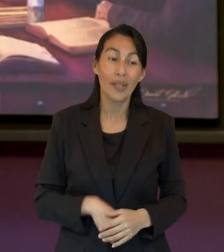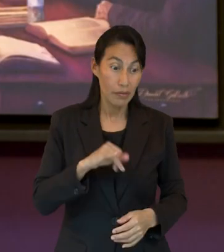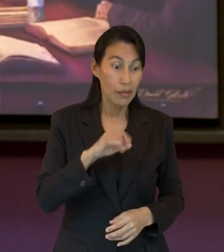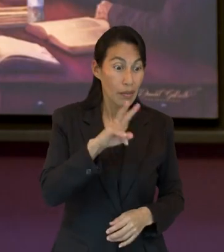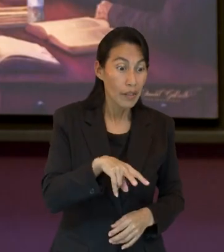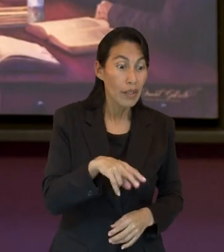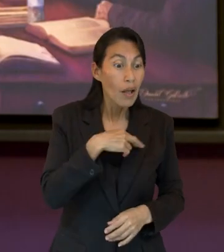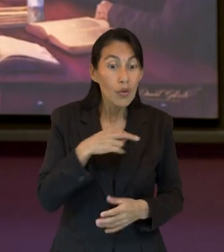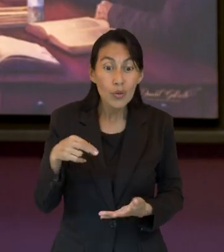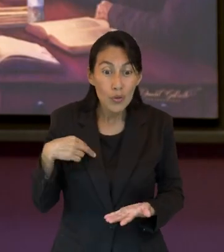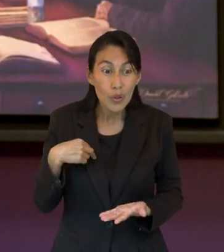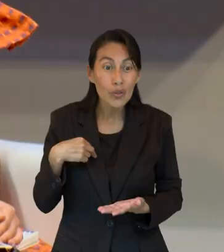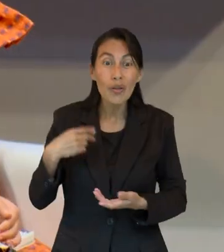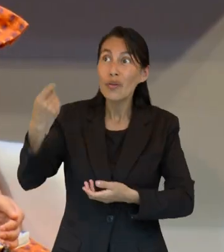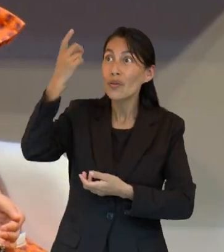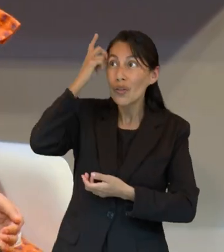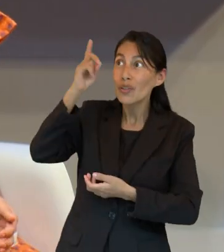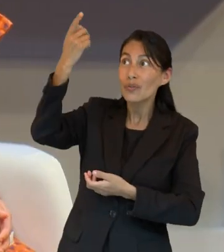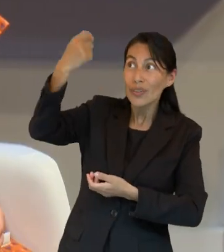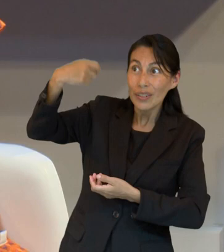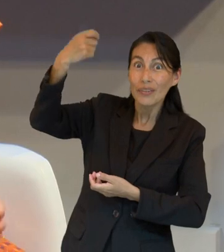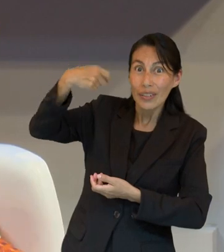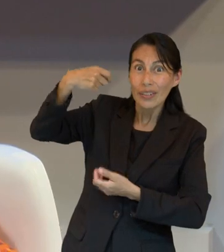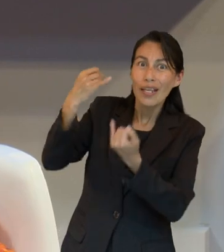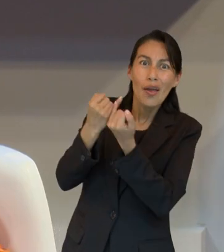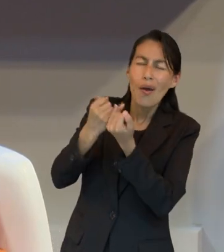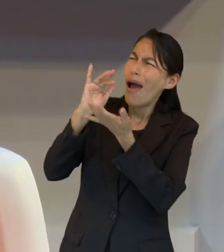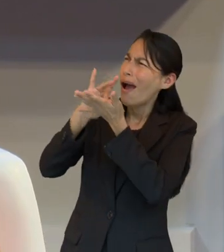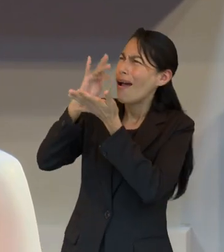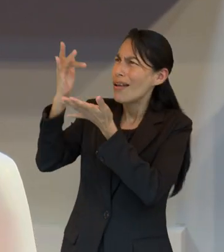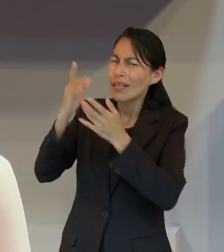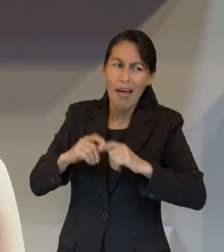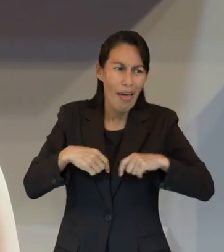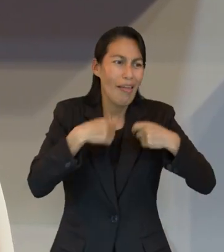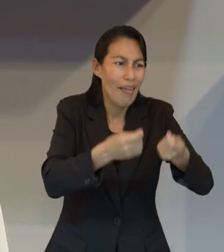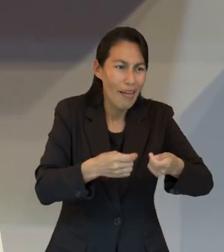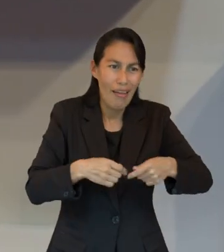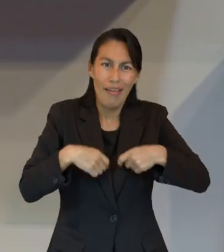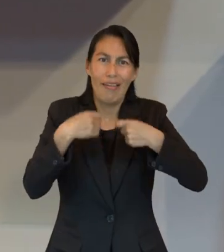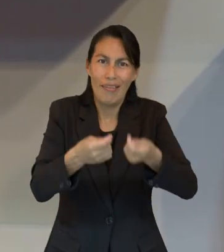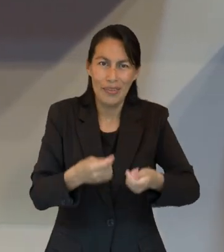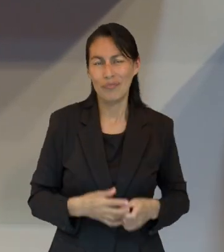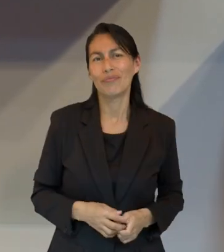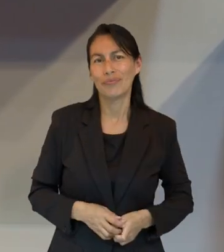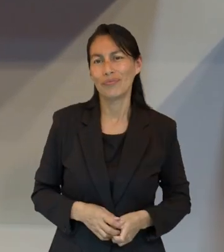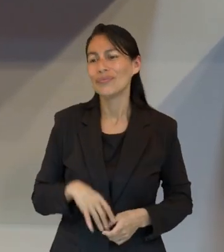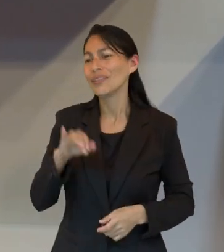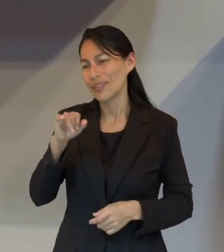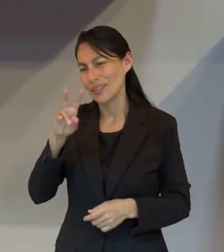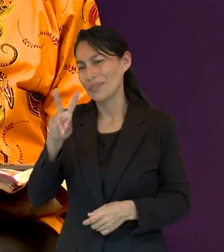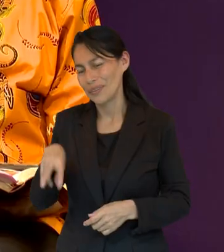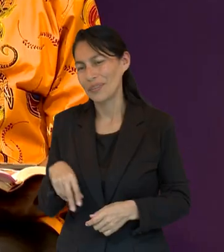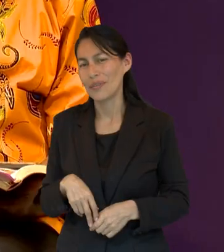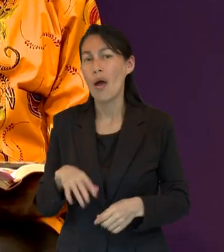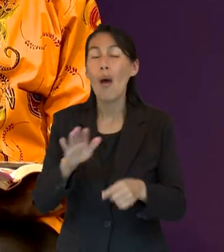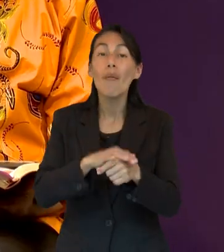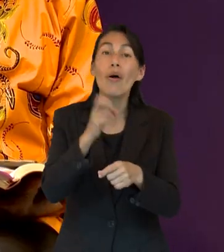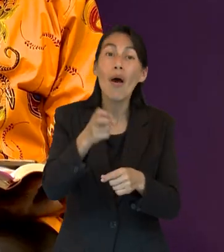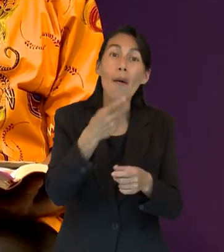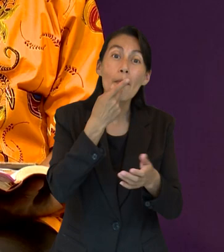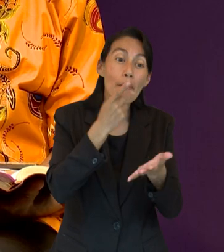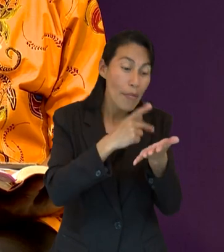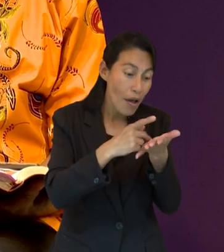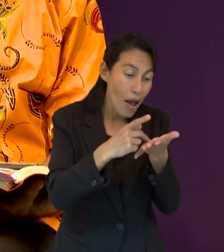gratitud así es cuando nosotros recibimos bendiciones debemos de tener un corazón agradecido es cierto